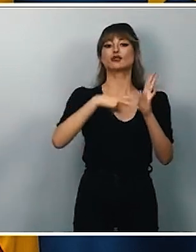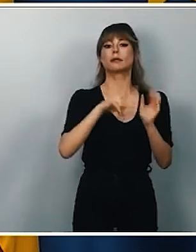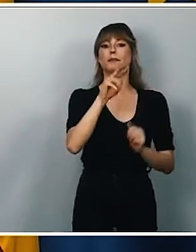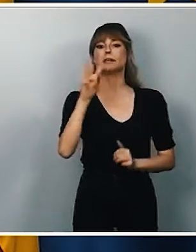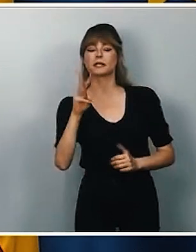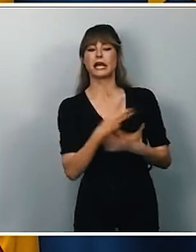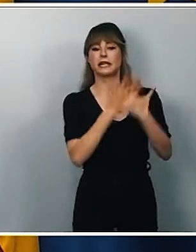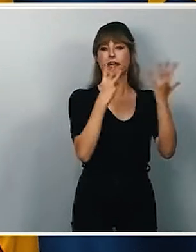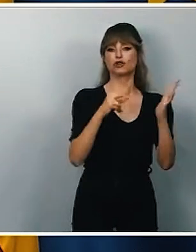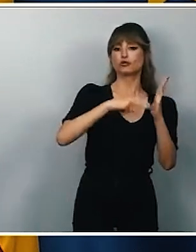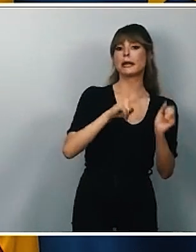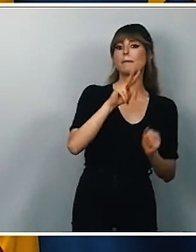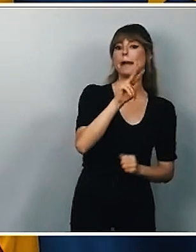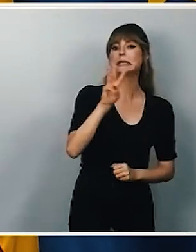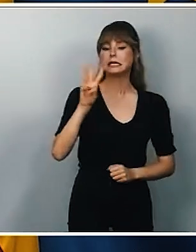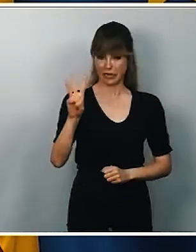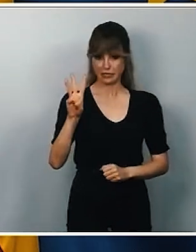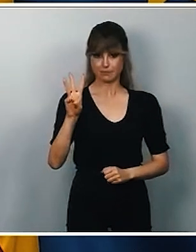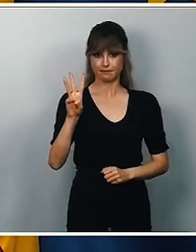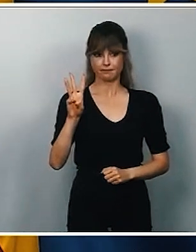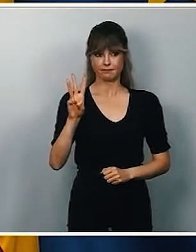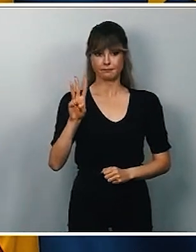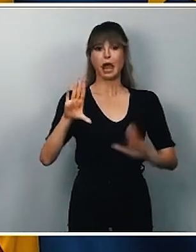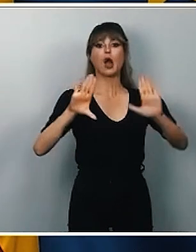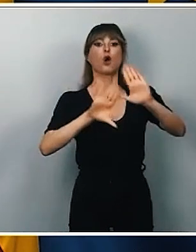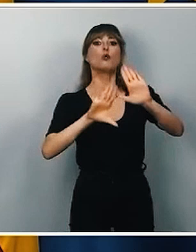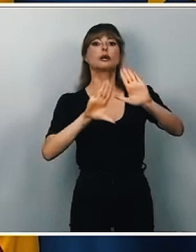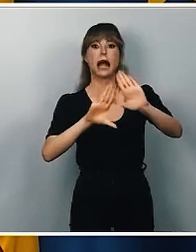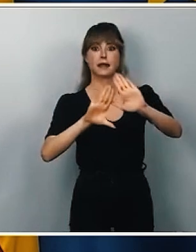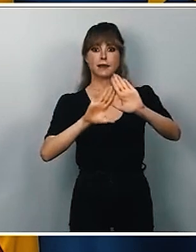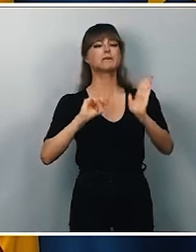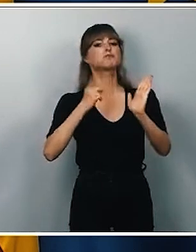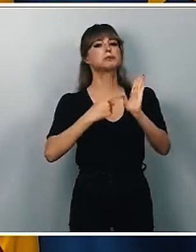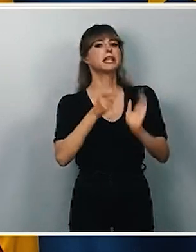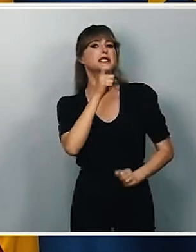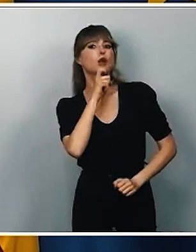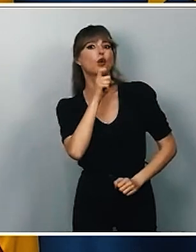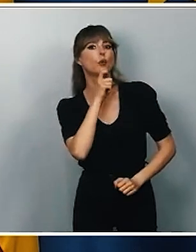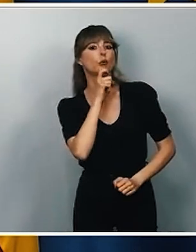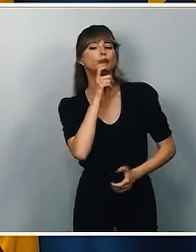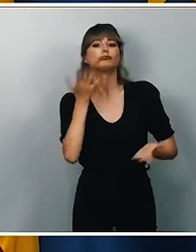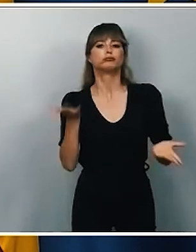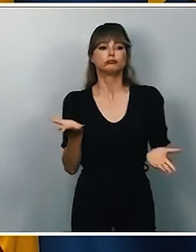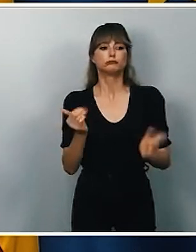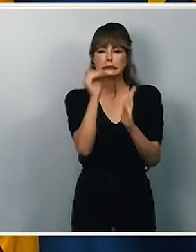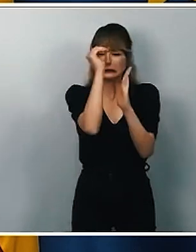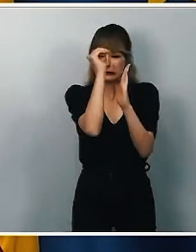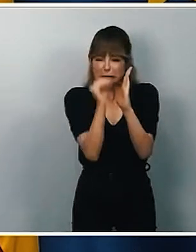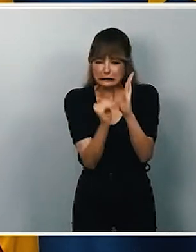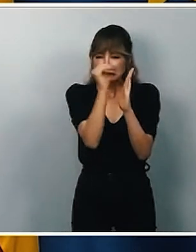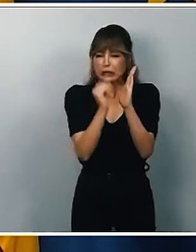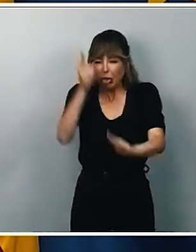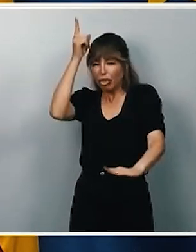18-2023 de la Comunidad de Madrid. Son leyes que vienen a reducir, a limitar y a